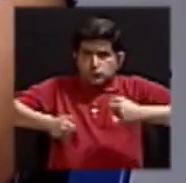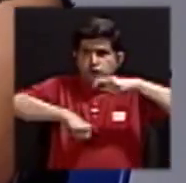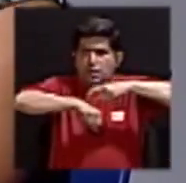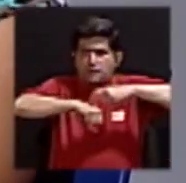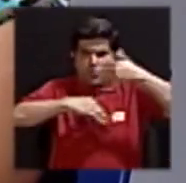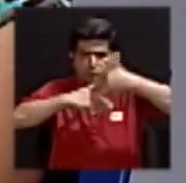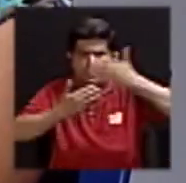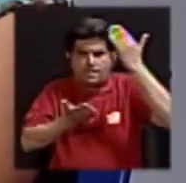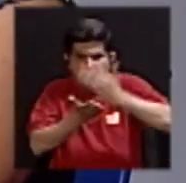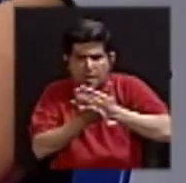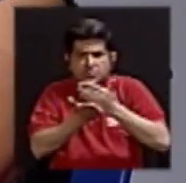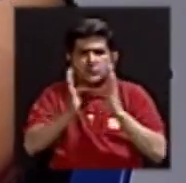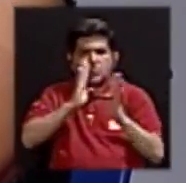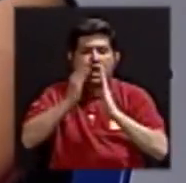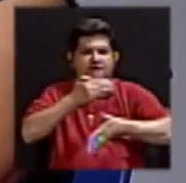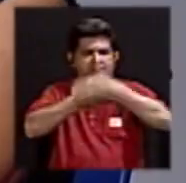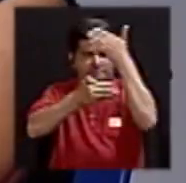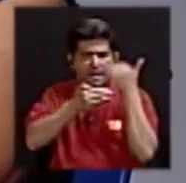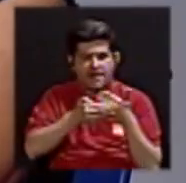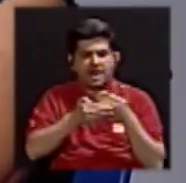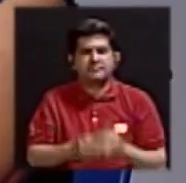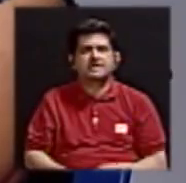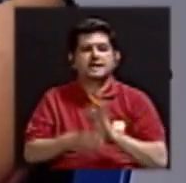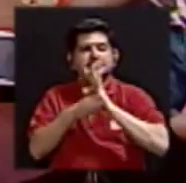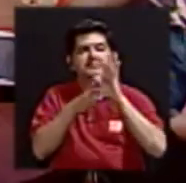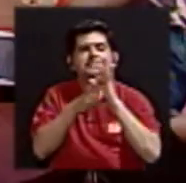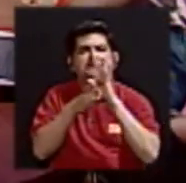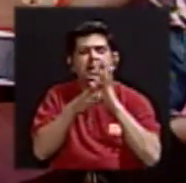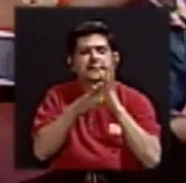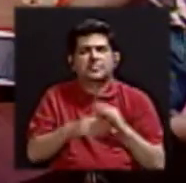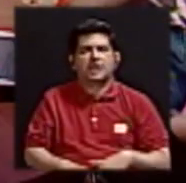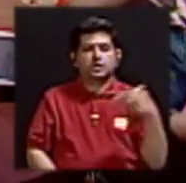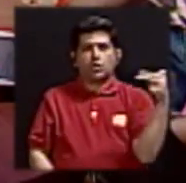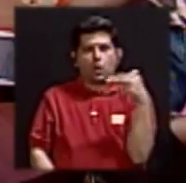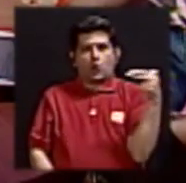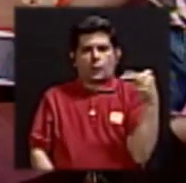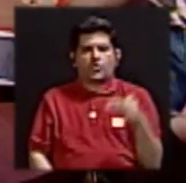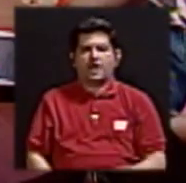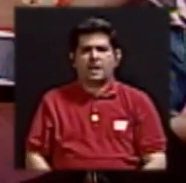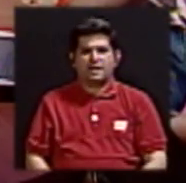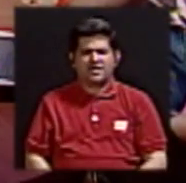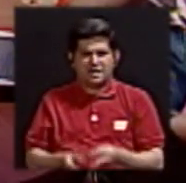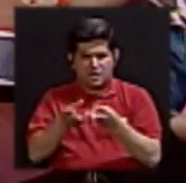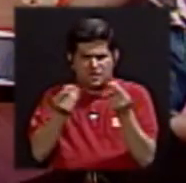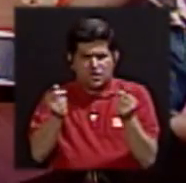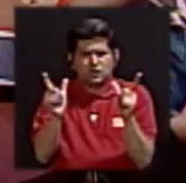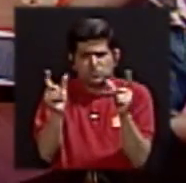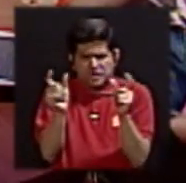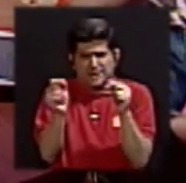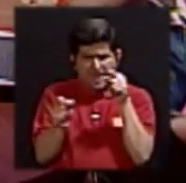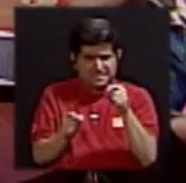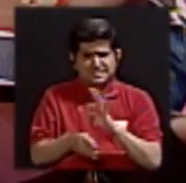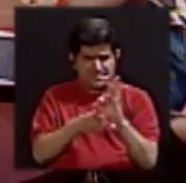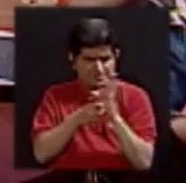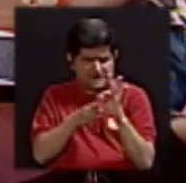Y ahora estábamos hablando sobre los tratamientos hormonales. ¿Producen cáncer estos tratamientos?